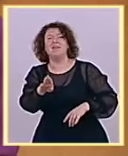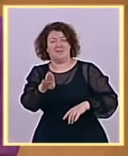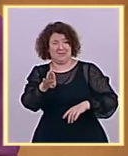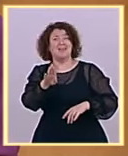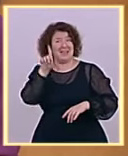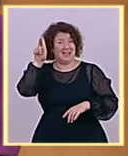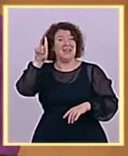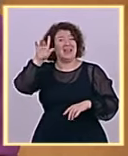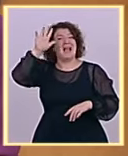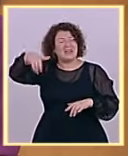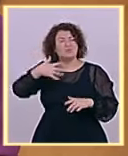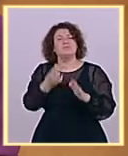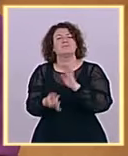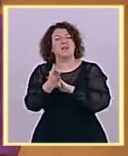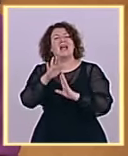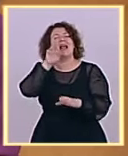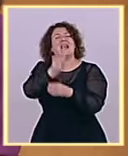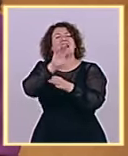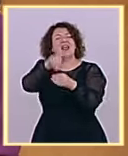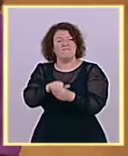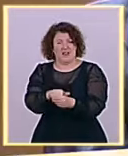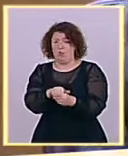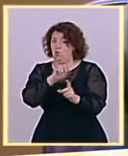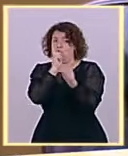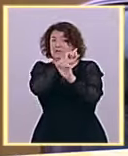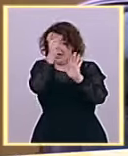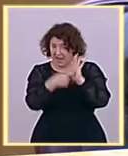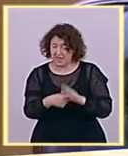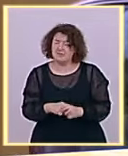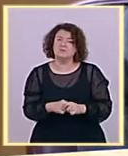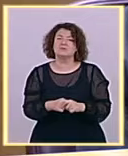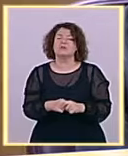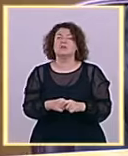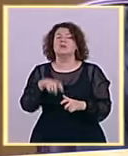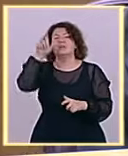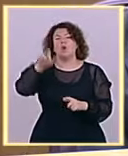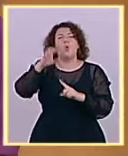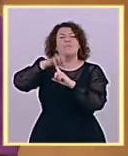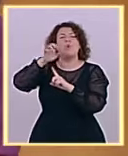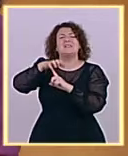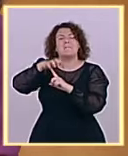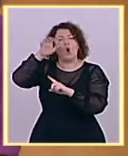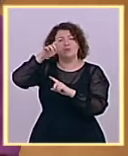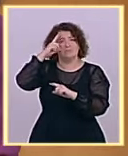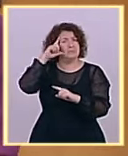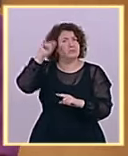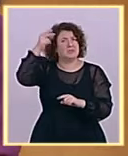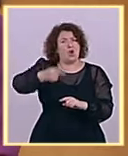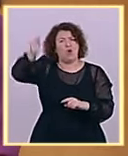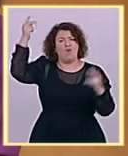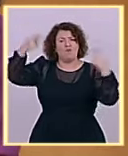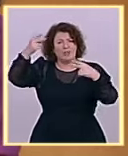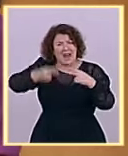ustedes cuando el señor Puigdemont se escapó por la frontera. Fue con ustedes, señoría, cuando se hizo una declaración